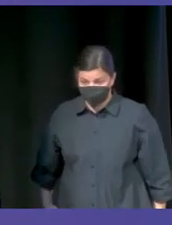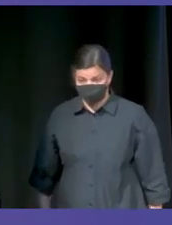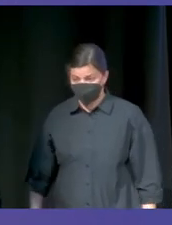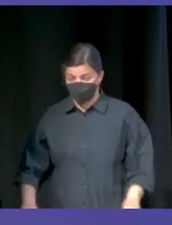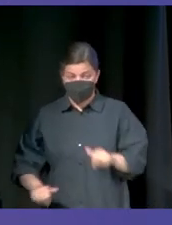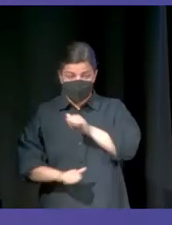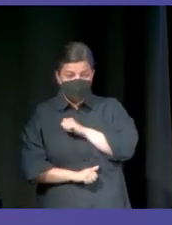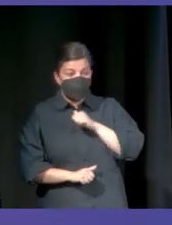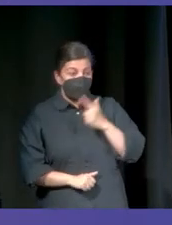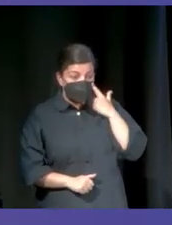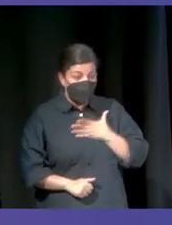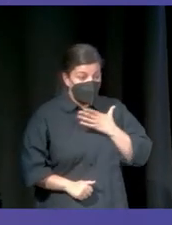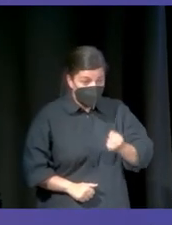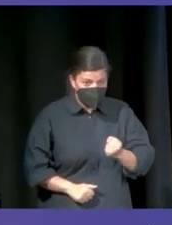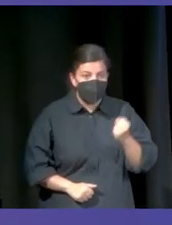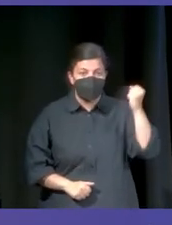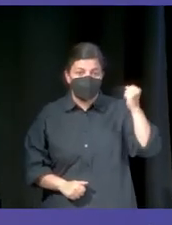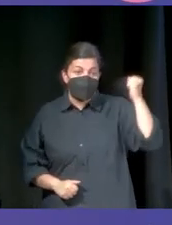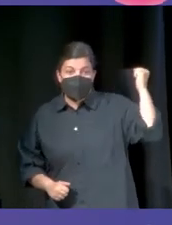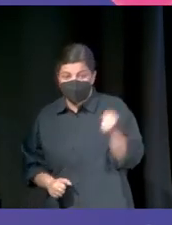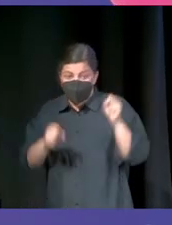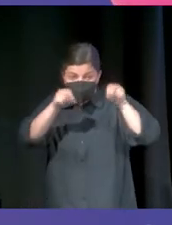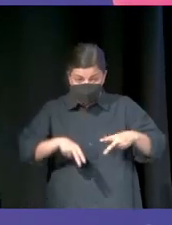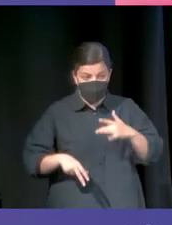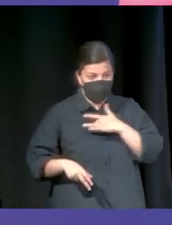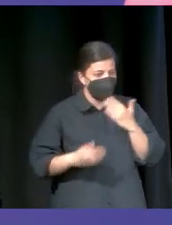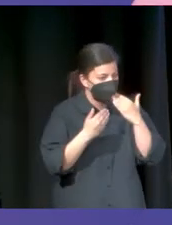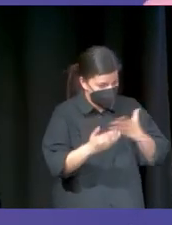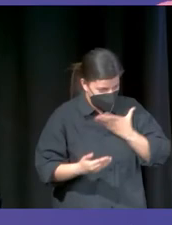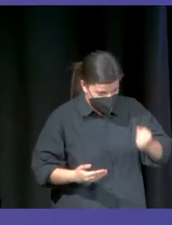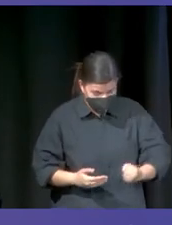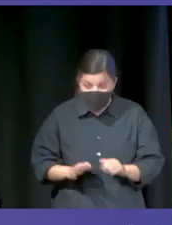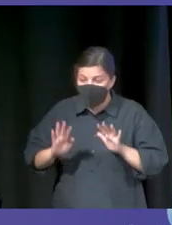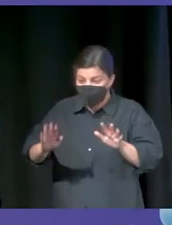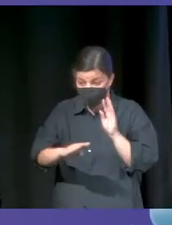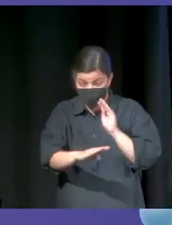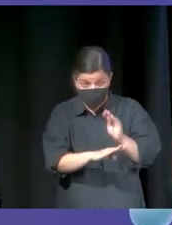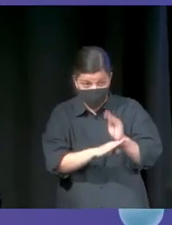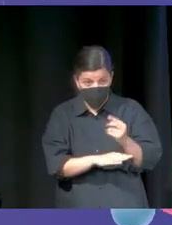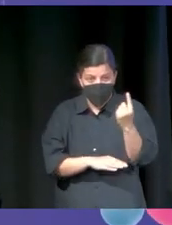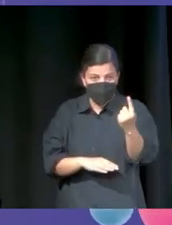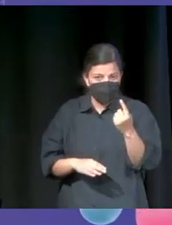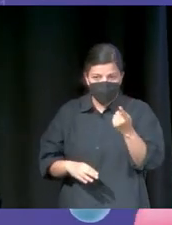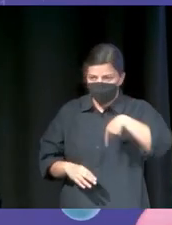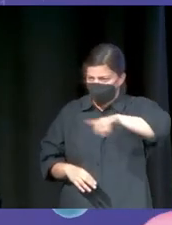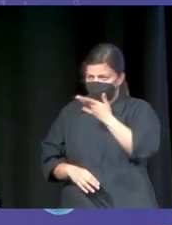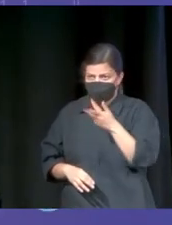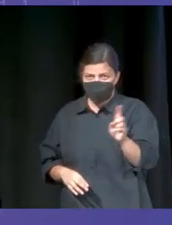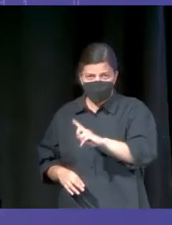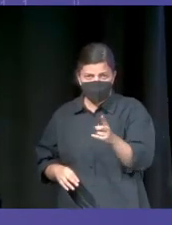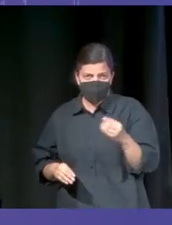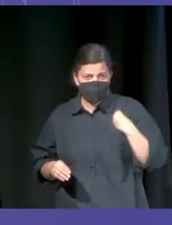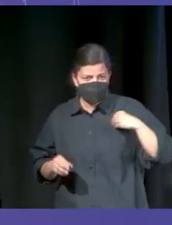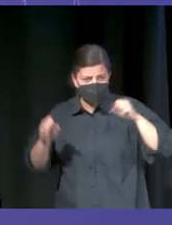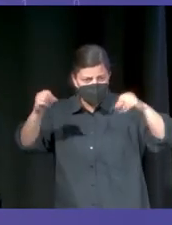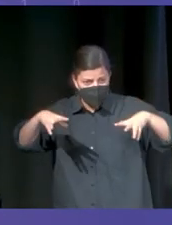¿para que el alcalde me dé una sugerencia? Vale, asesino sin corazón. Vale, ya está, gracias alcalde. Vale, pero cuidado, ha habido uno. No nos conocemos, ¿eh? Esto es como un juego de magia, vale.